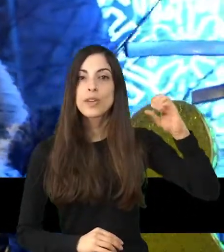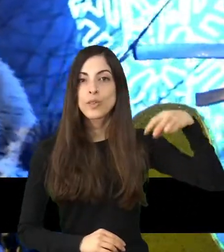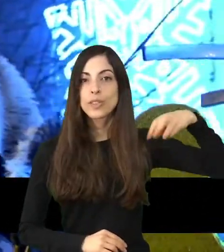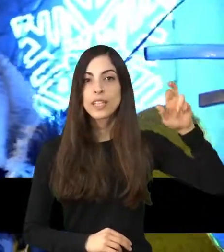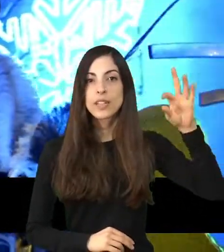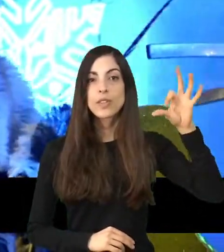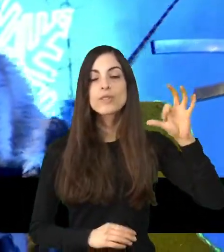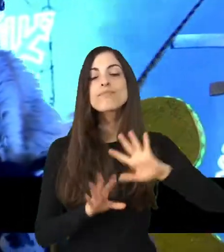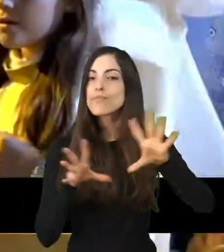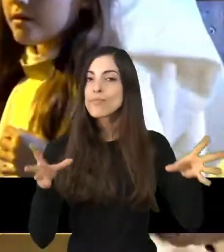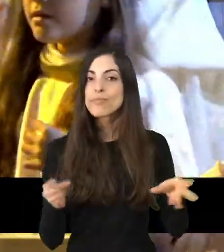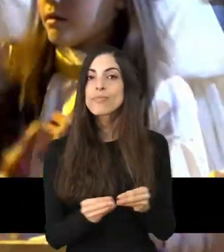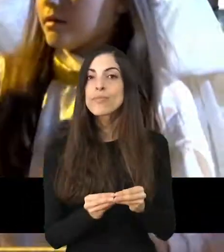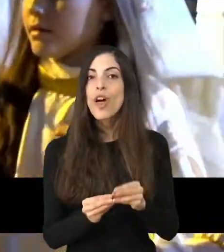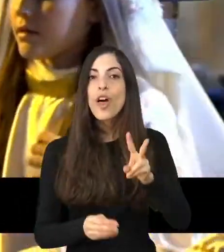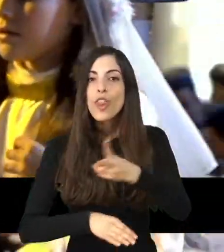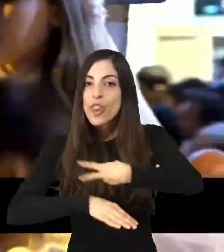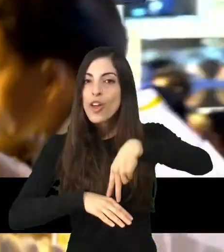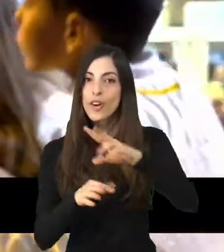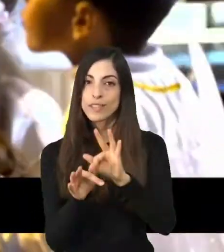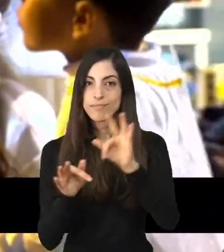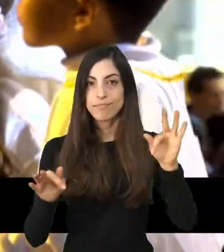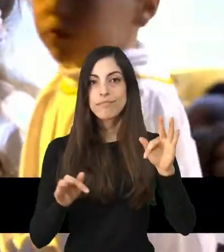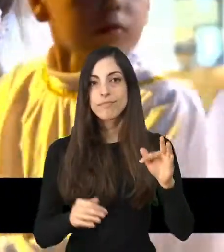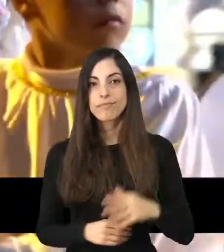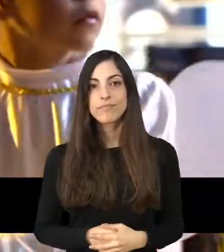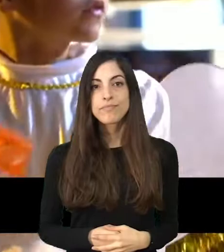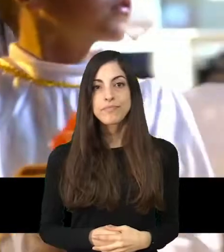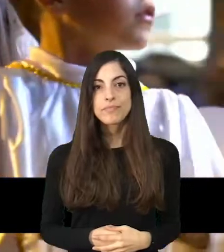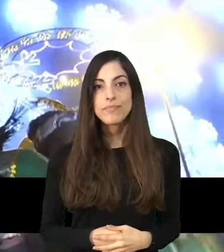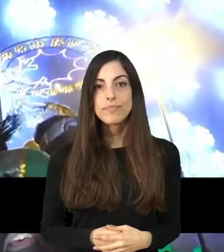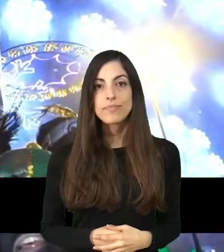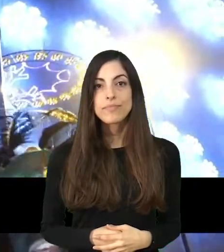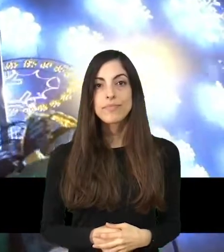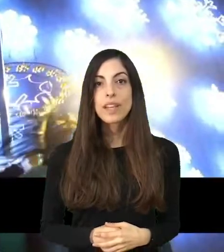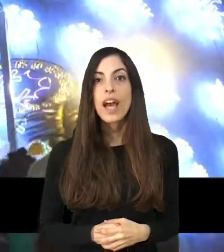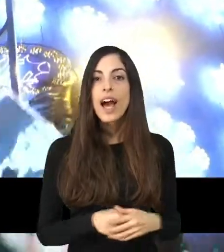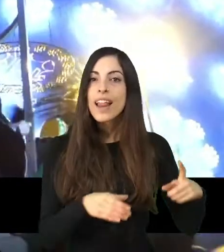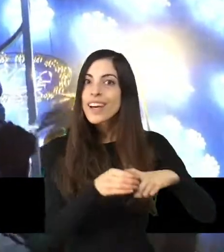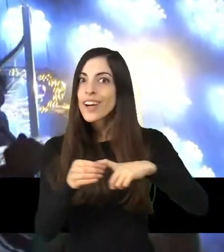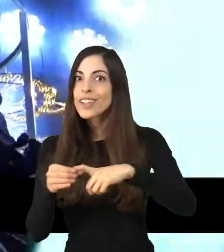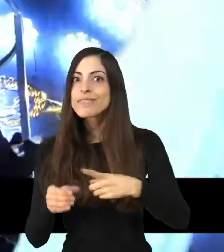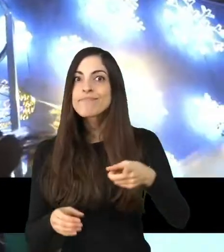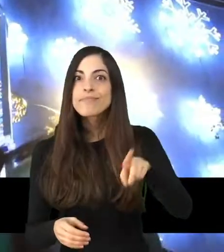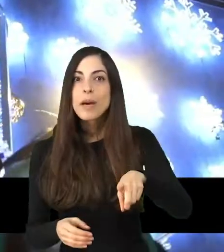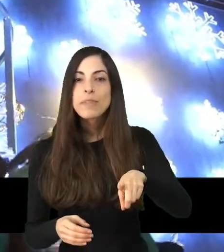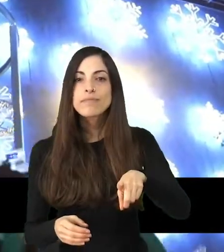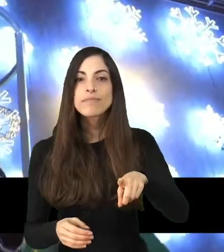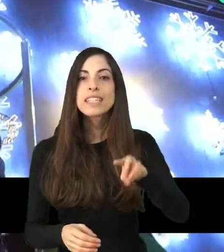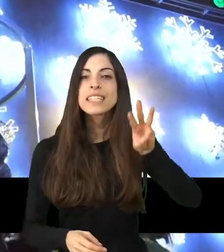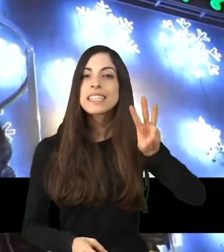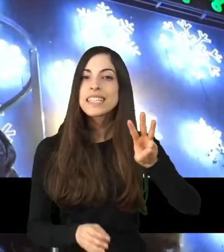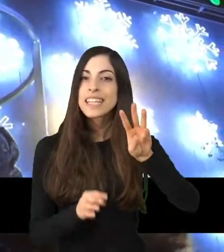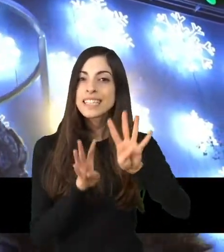Junto a las carrozas habrá también tres pasacalles y uno de ellos representará un Belén viviente con la colaboración de colectivos e